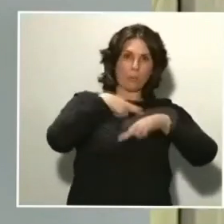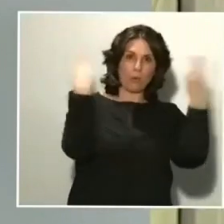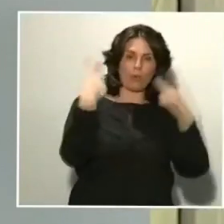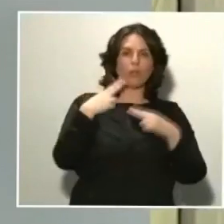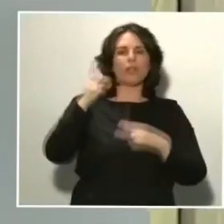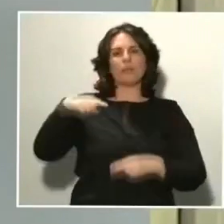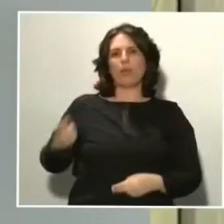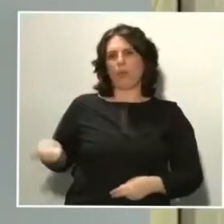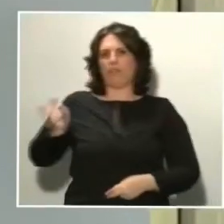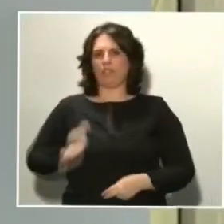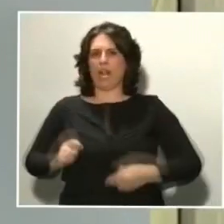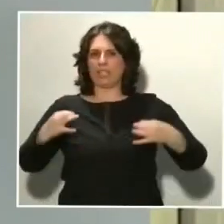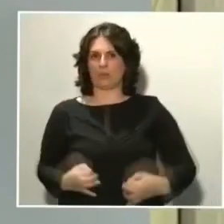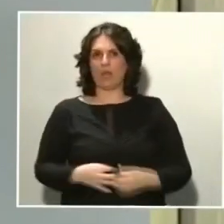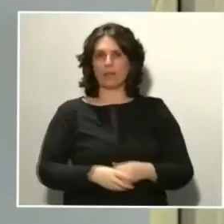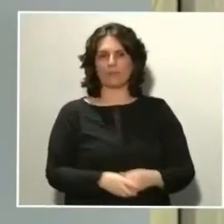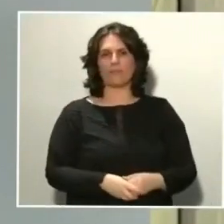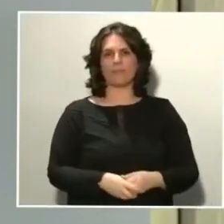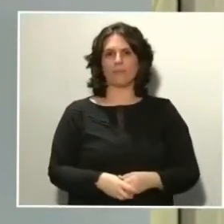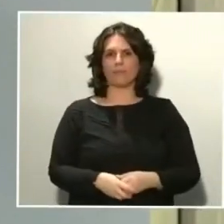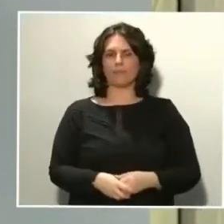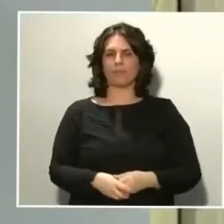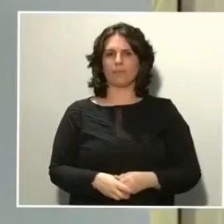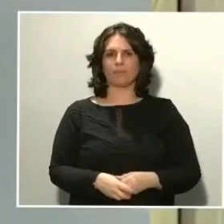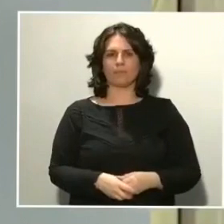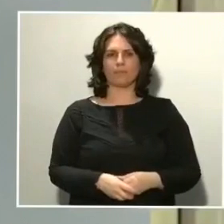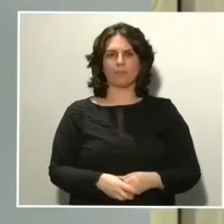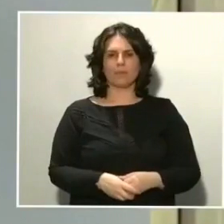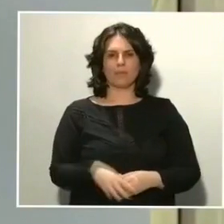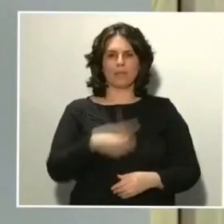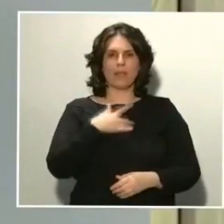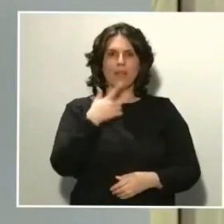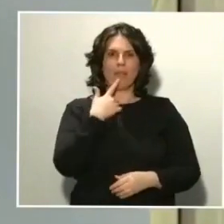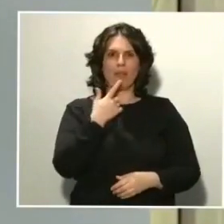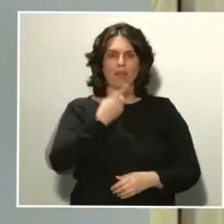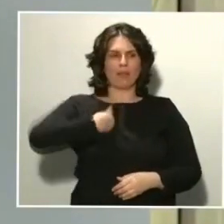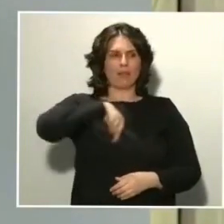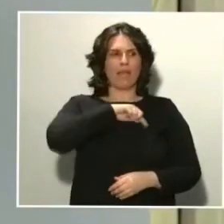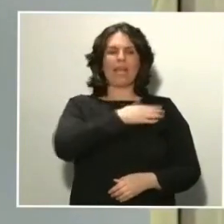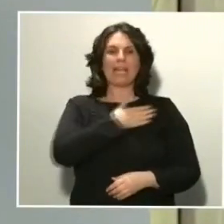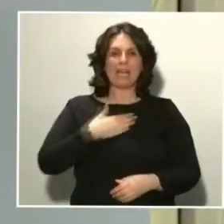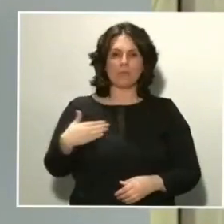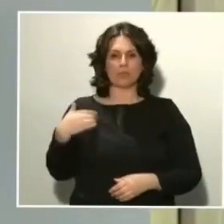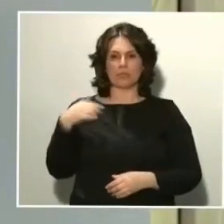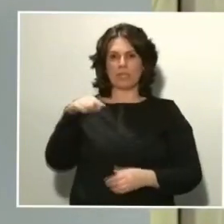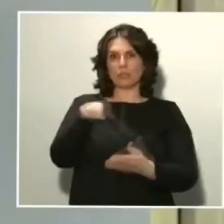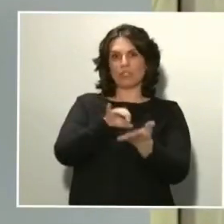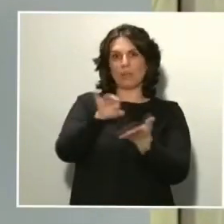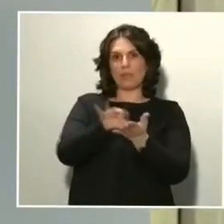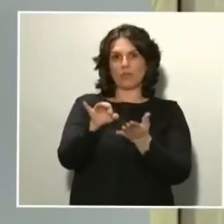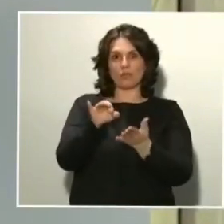Se trata, por tanto, de asegurar que estos servicios que son esenciales pueden continuar su